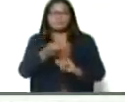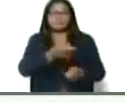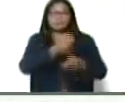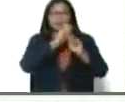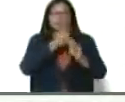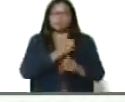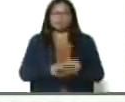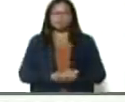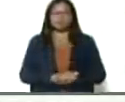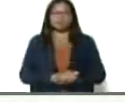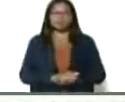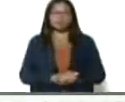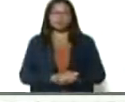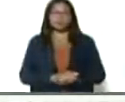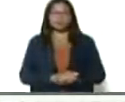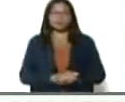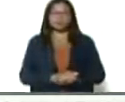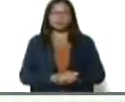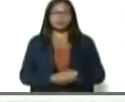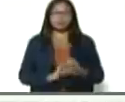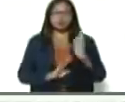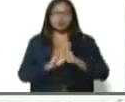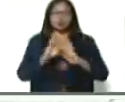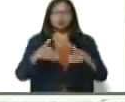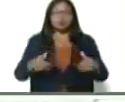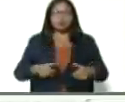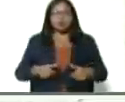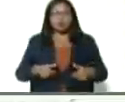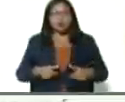multiplicando, el esfuerzo,